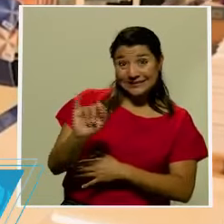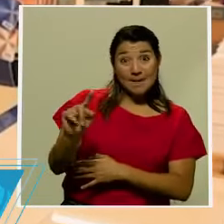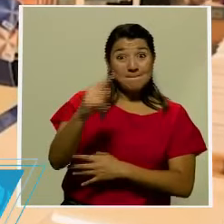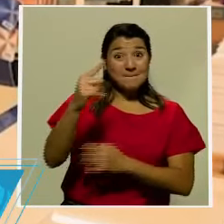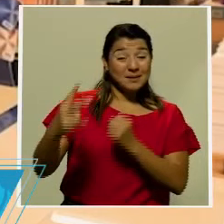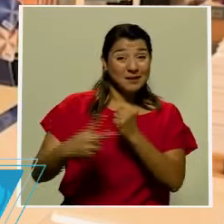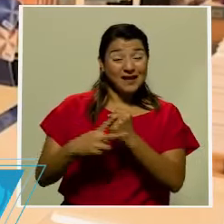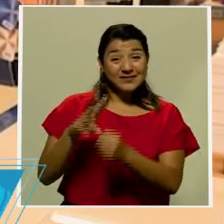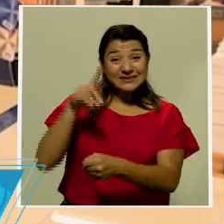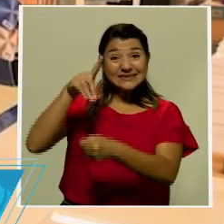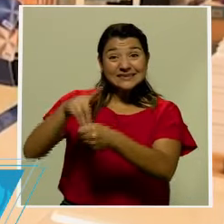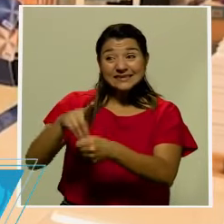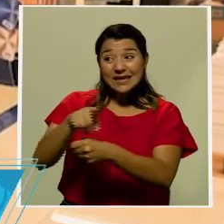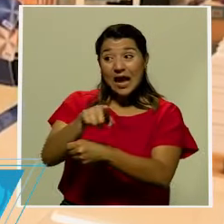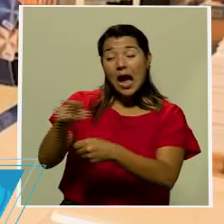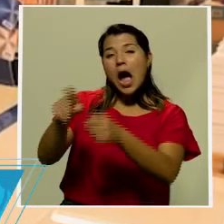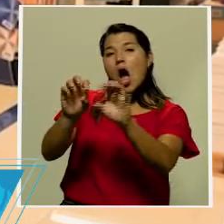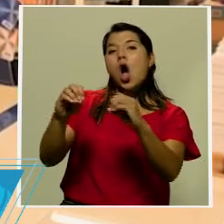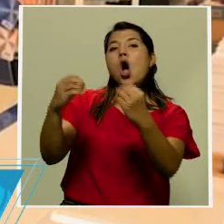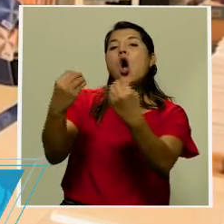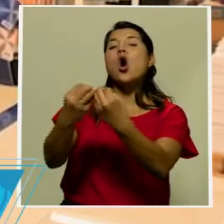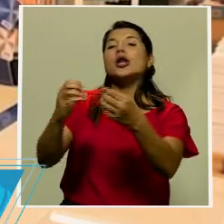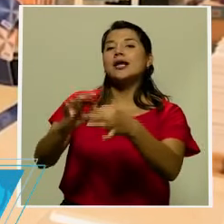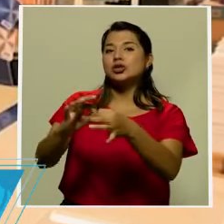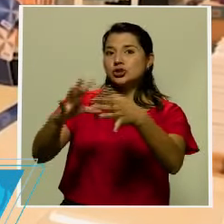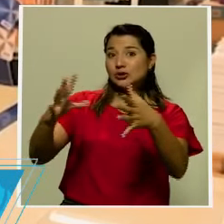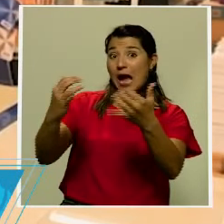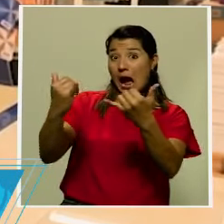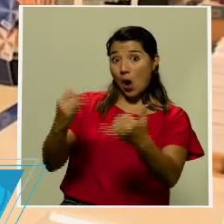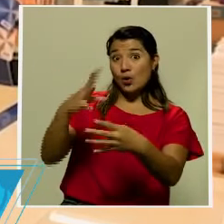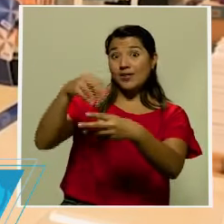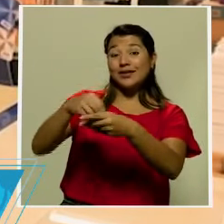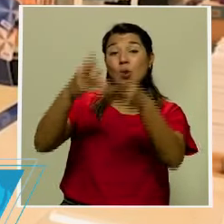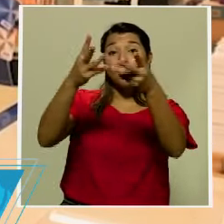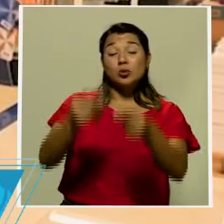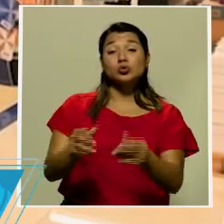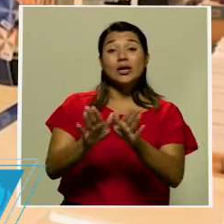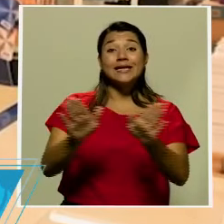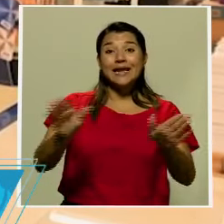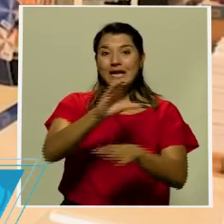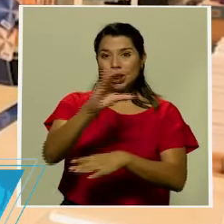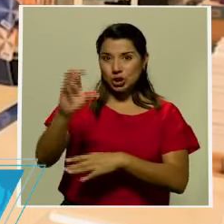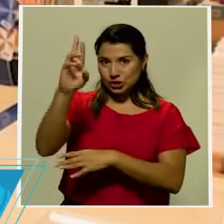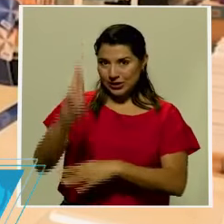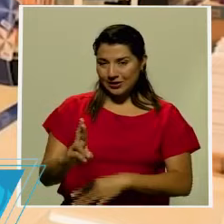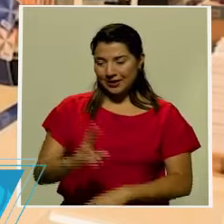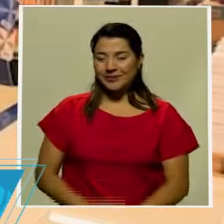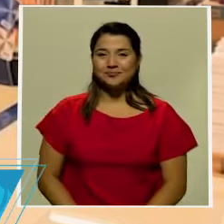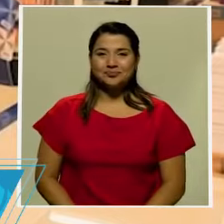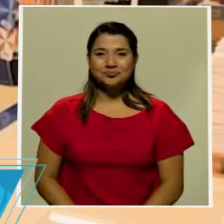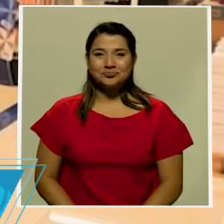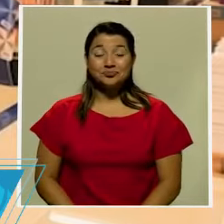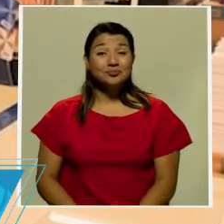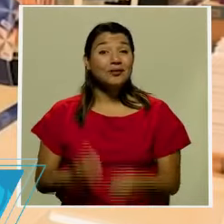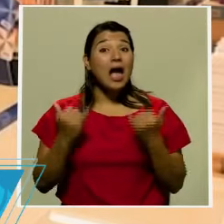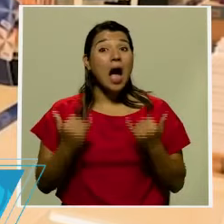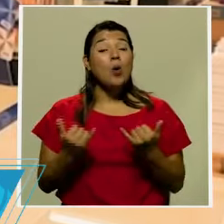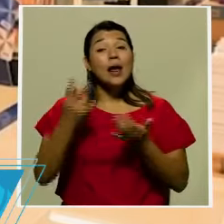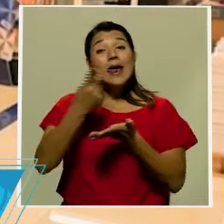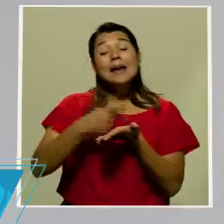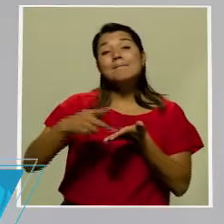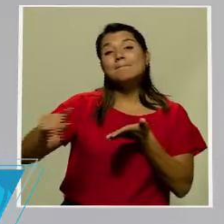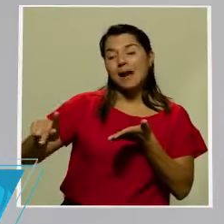se depositará a los órganos desconcentrados que ahora están en el presupuesto general de la República. En esta oportunidad, el pago se le